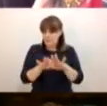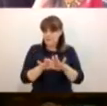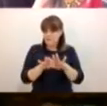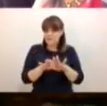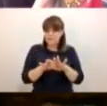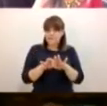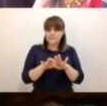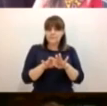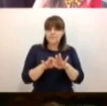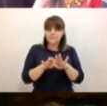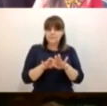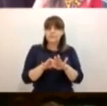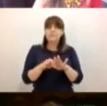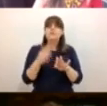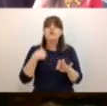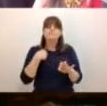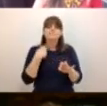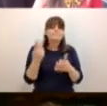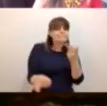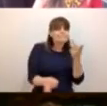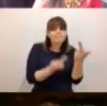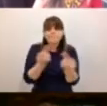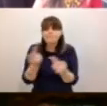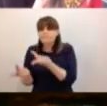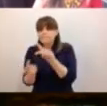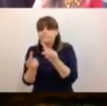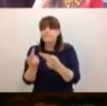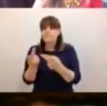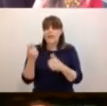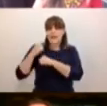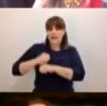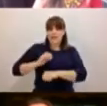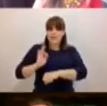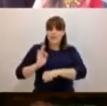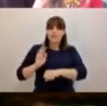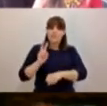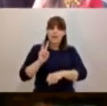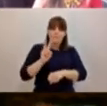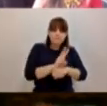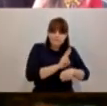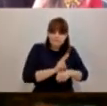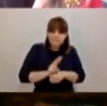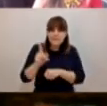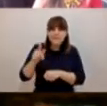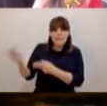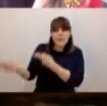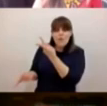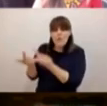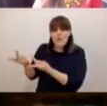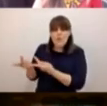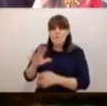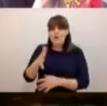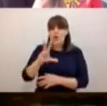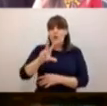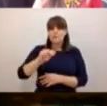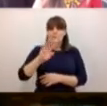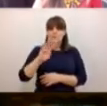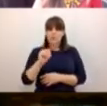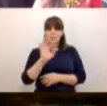encuestas que hicimos con los supervisores, o los directores de las escuelas, un 89%